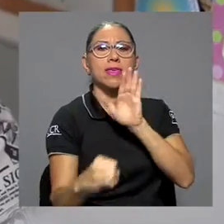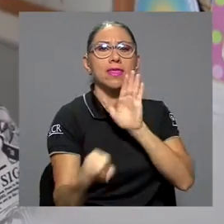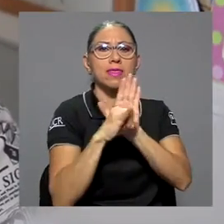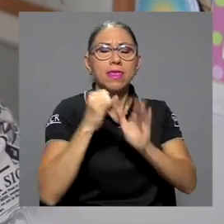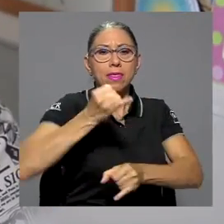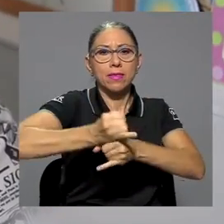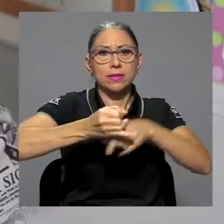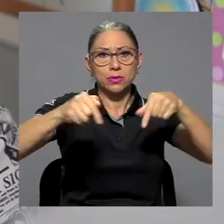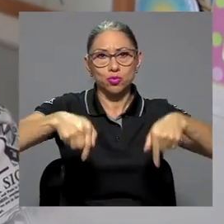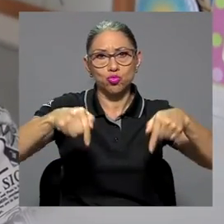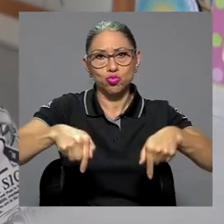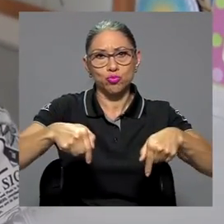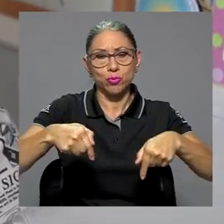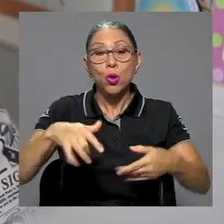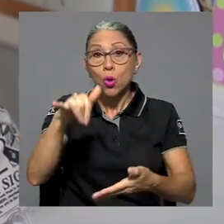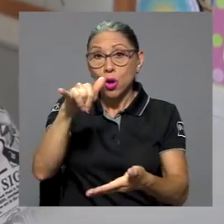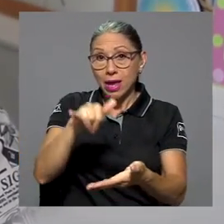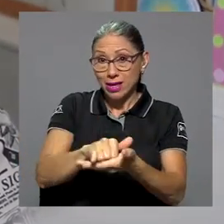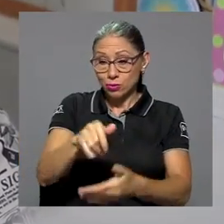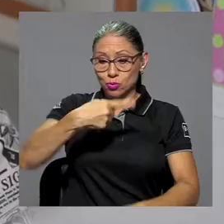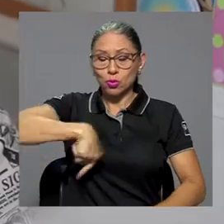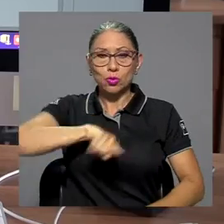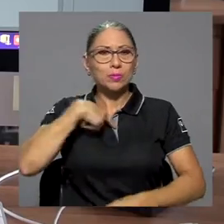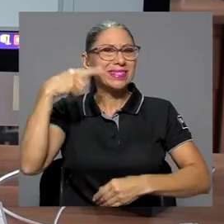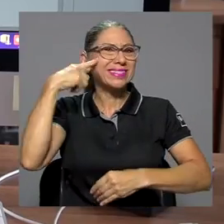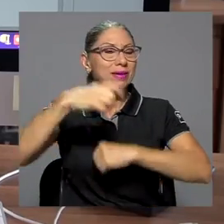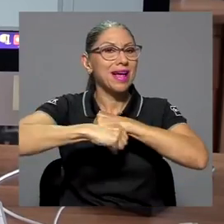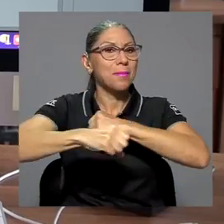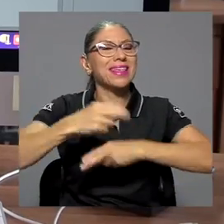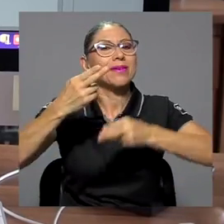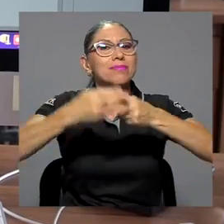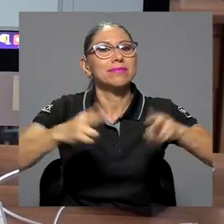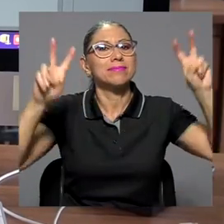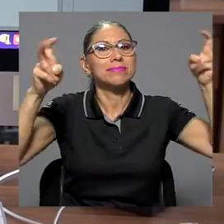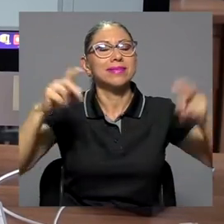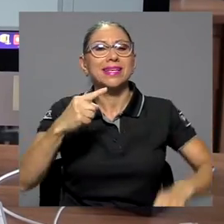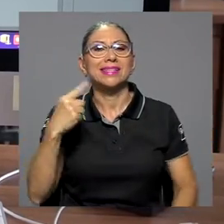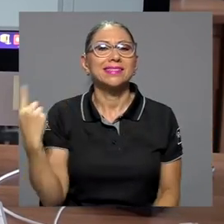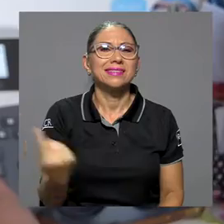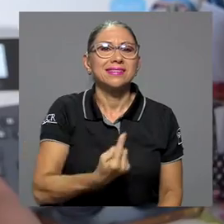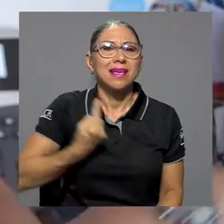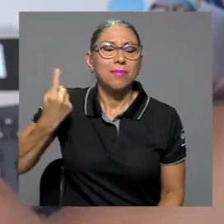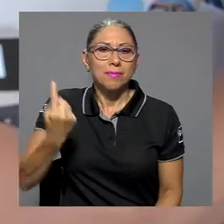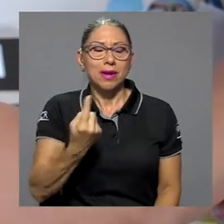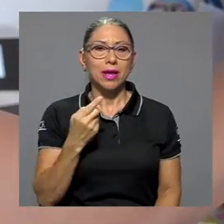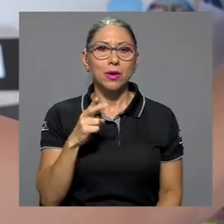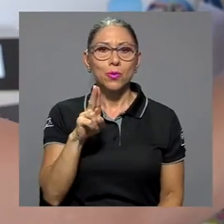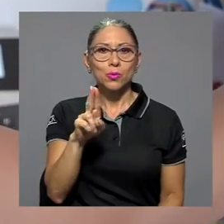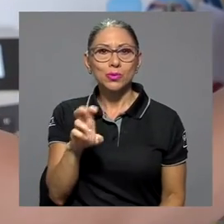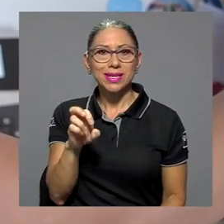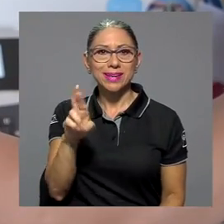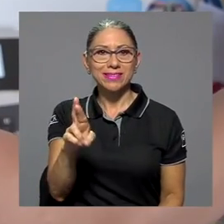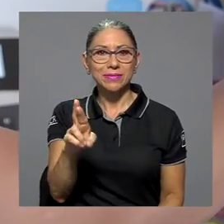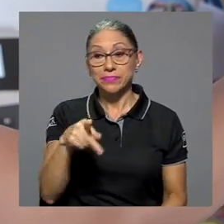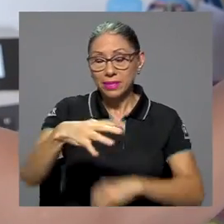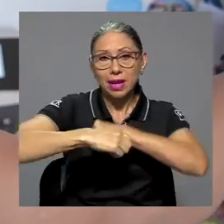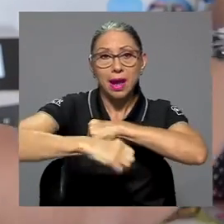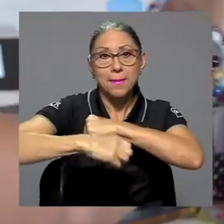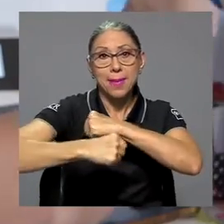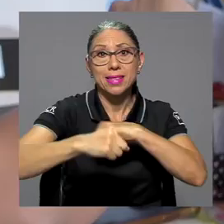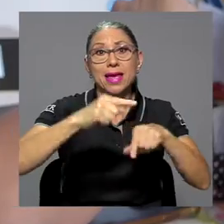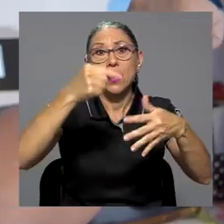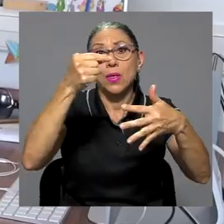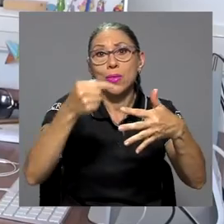hemos pensado en esta campaña que hemos denominado siempre UCR. La campaña traerá consigo una serie de